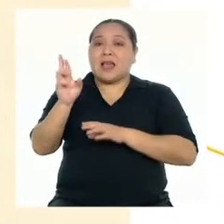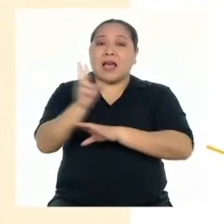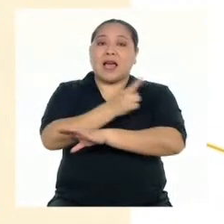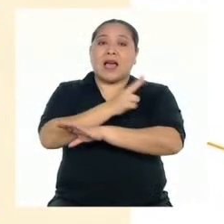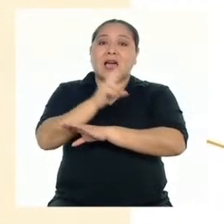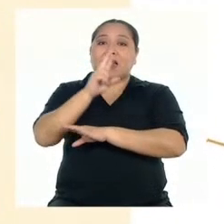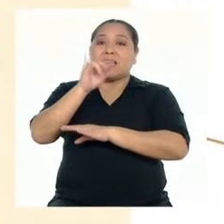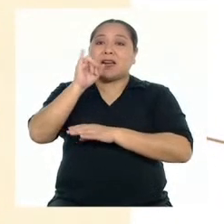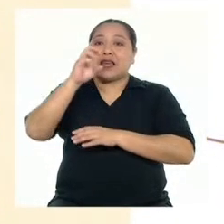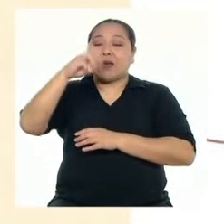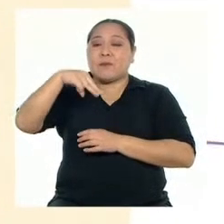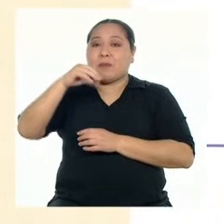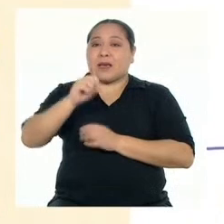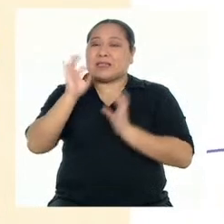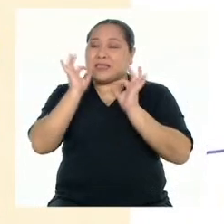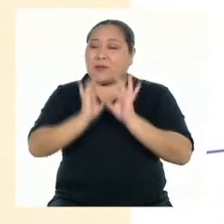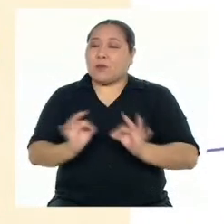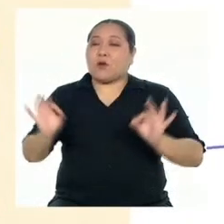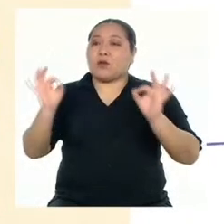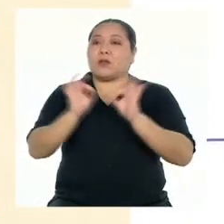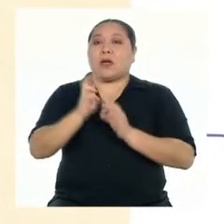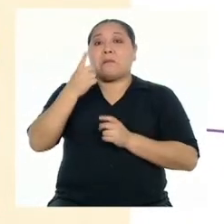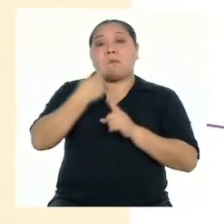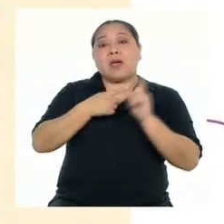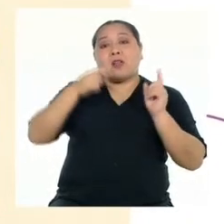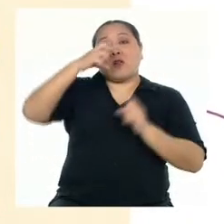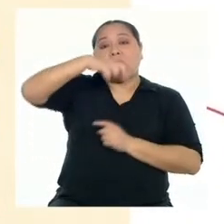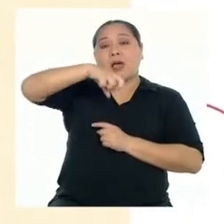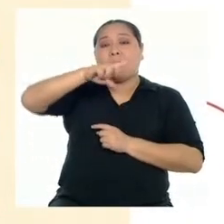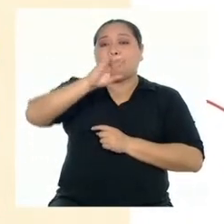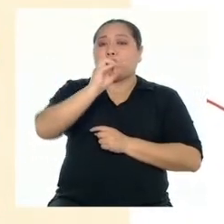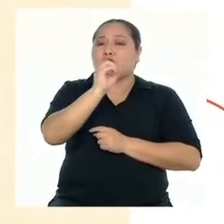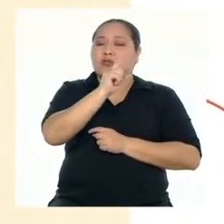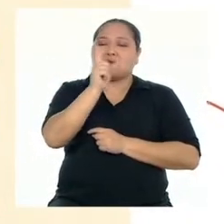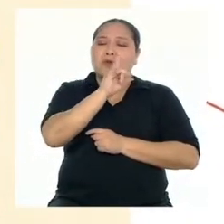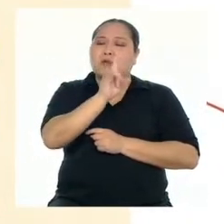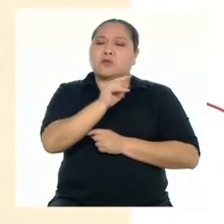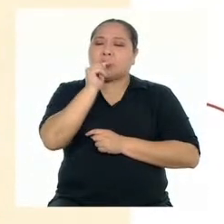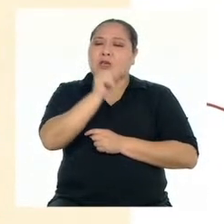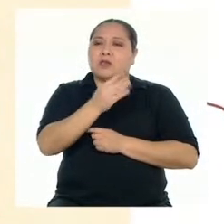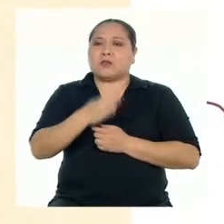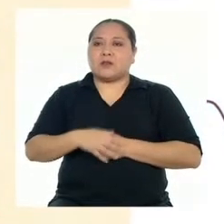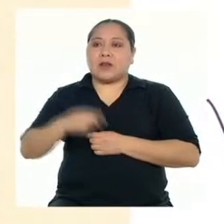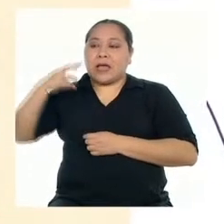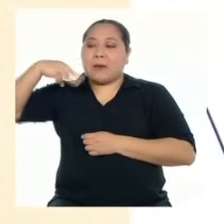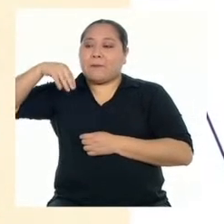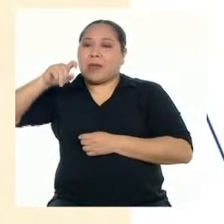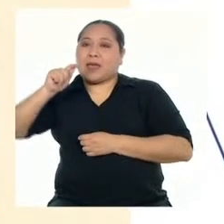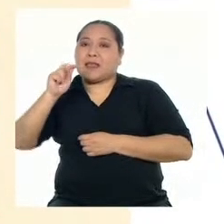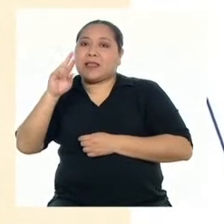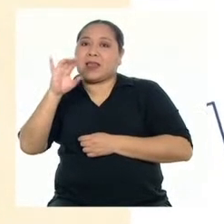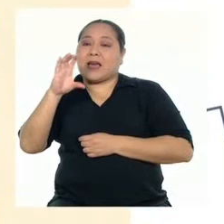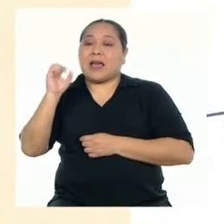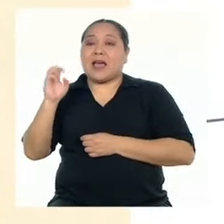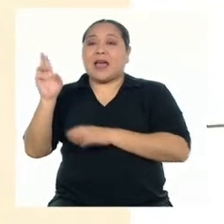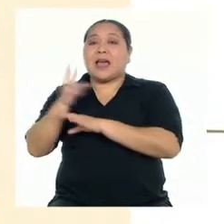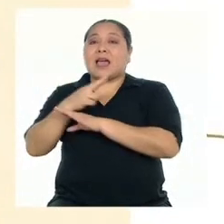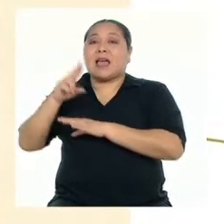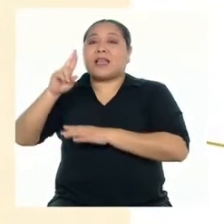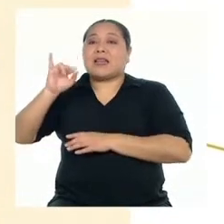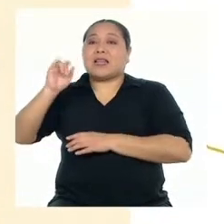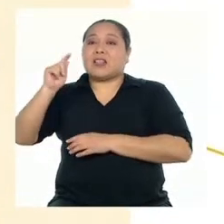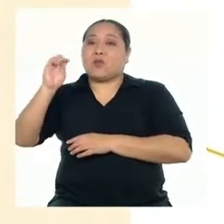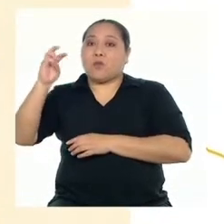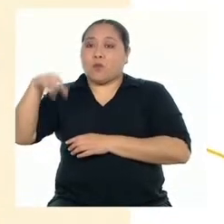mientras que la prosa no necesariamente emplea ese recurso. La métrica y el ritmo dependen del